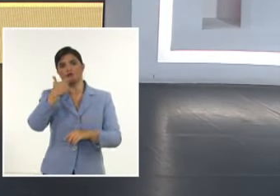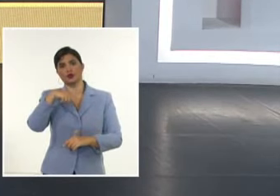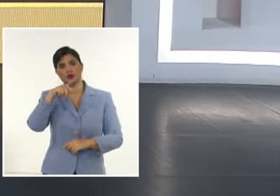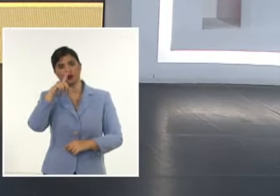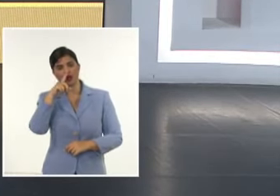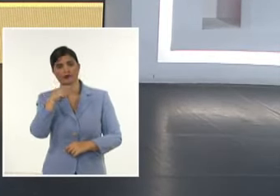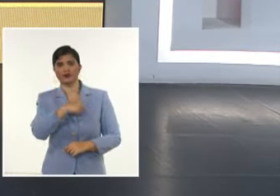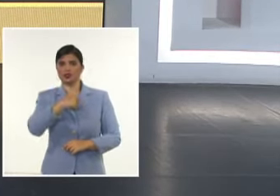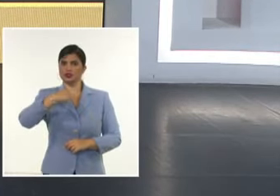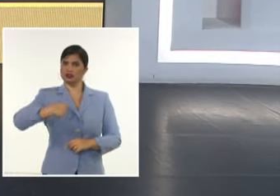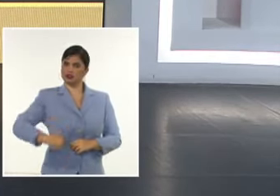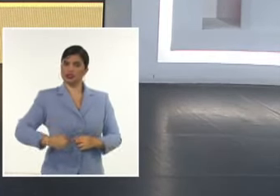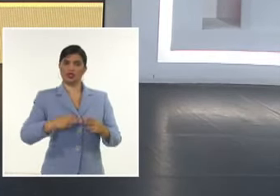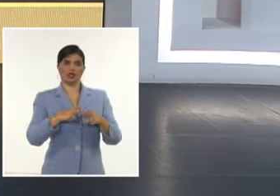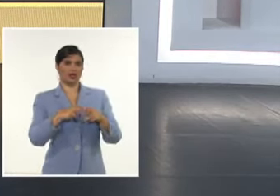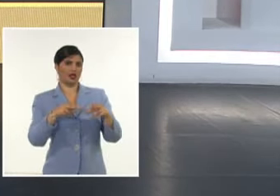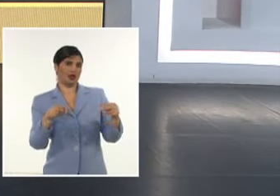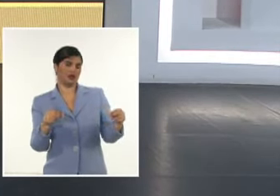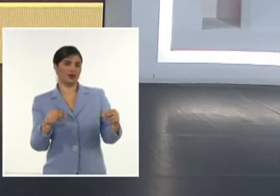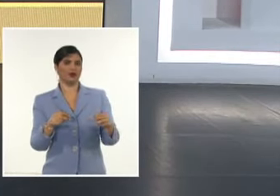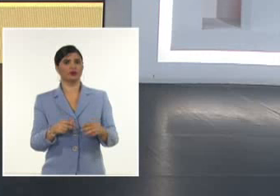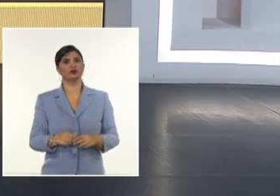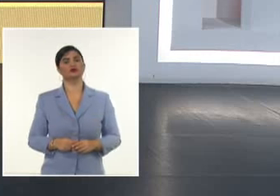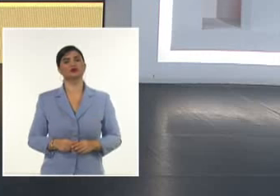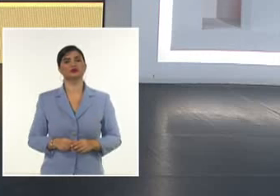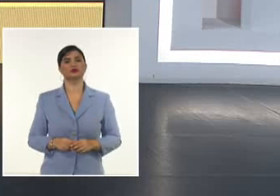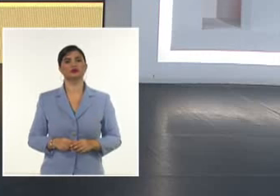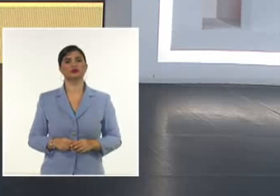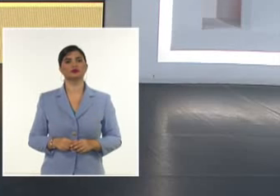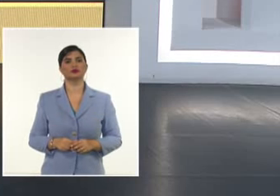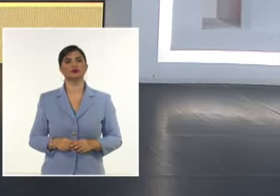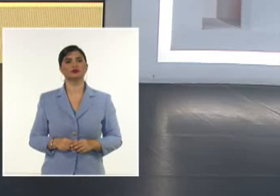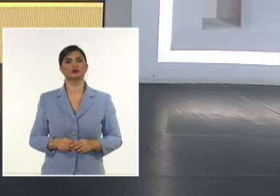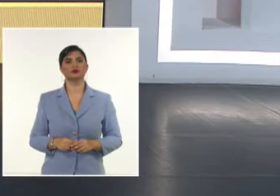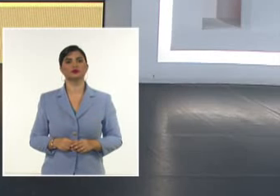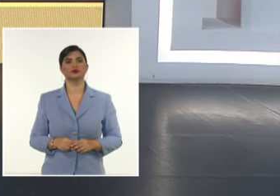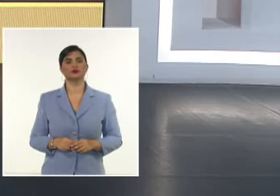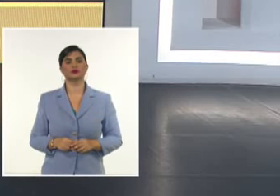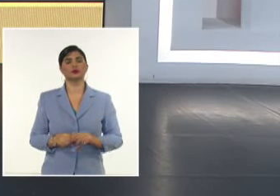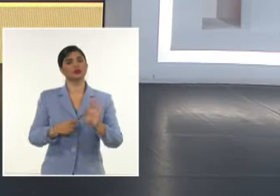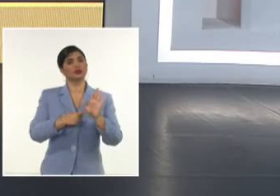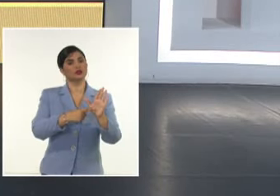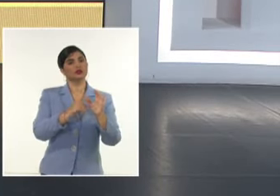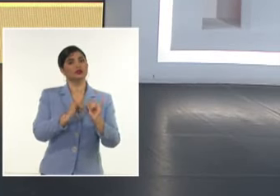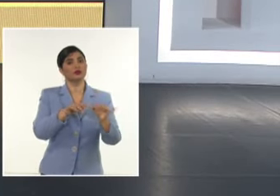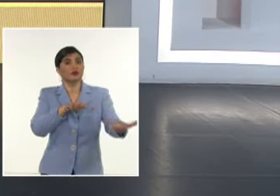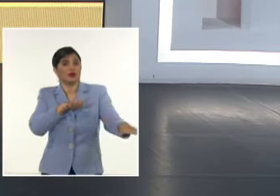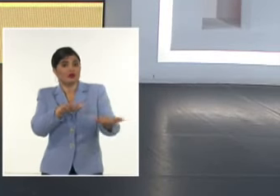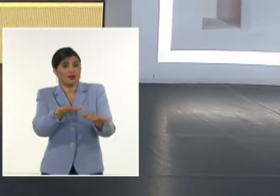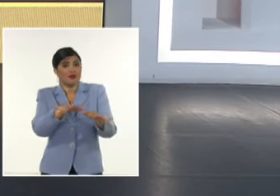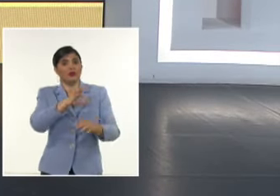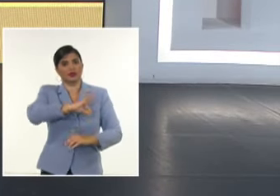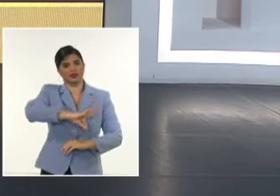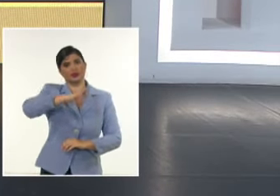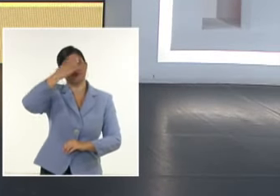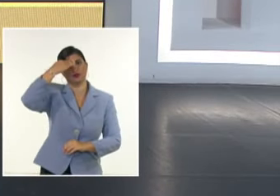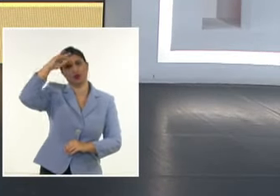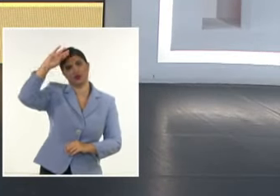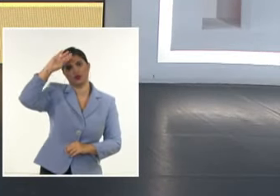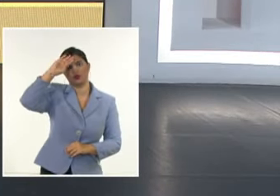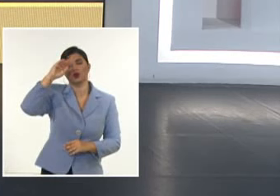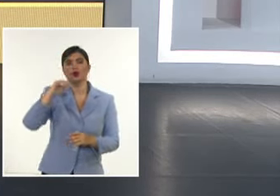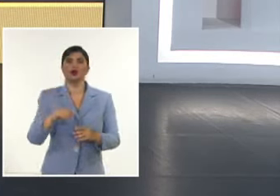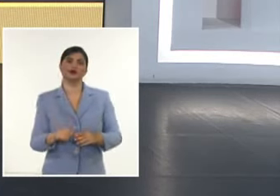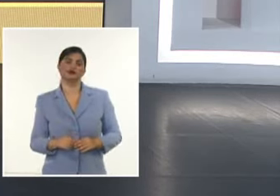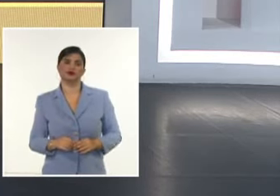últimas horas Pero en los últimos tiempos Hay evidencias De movimientos sísmicos Recurrentes En nuestra área geográfica Incluso enjambres De terremotos Como